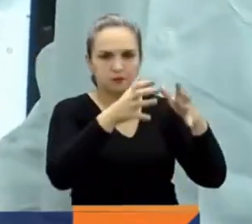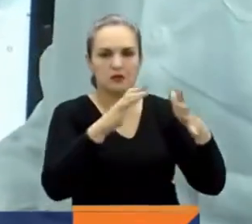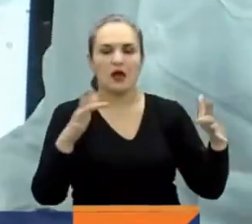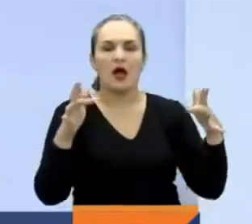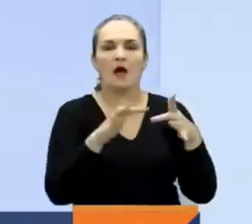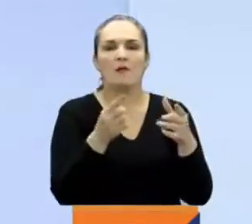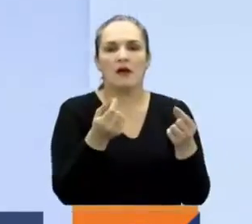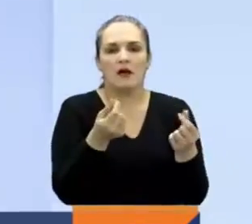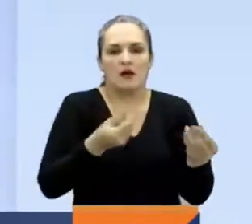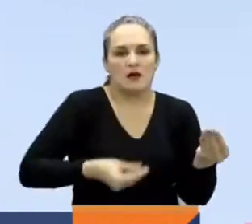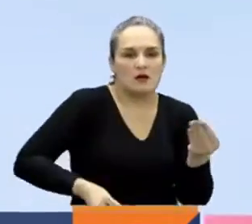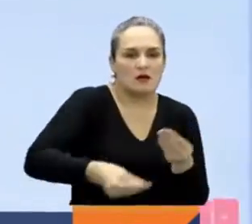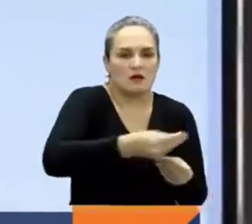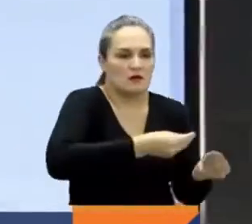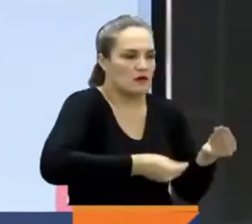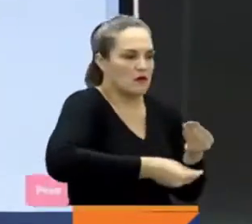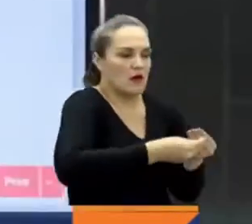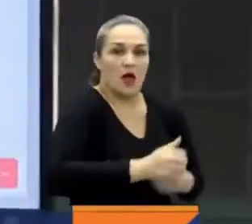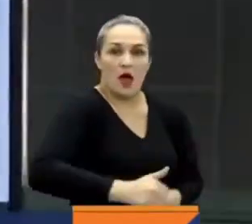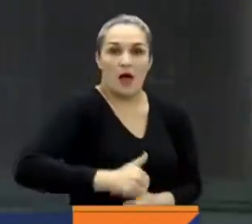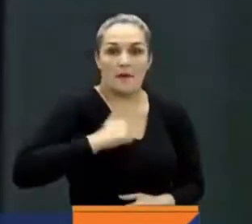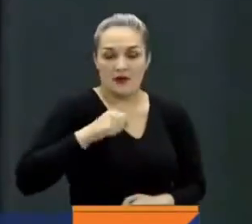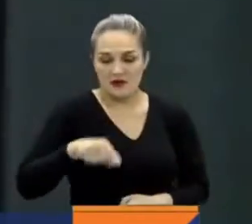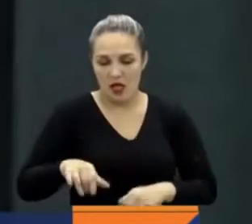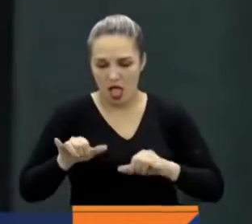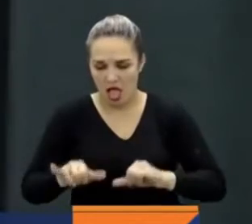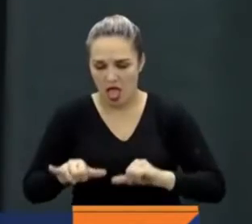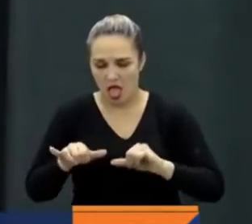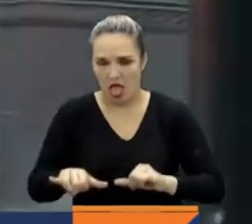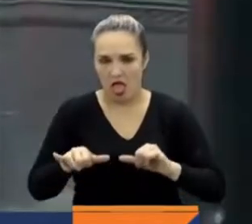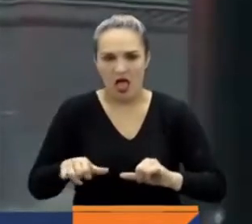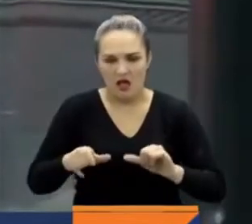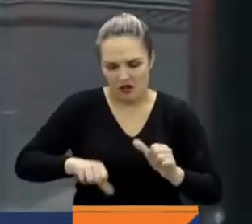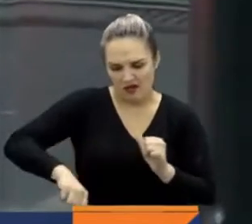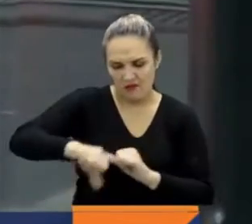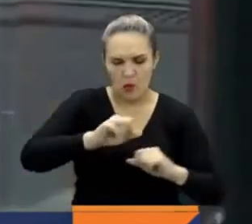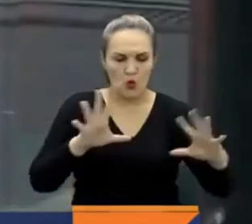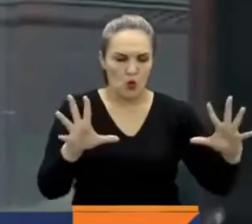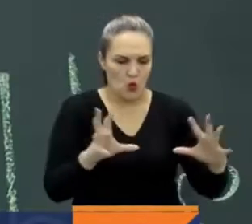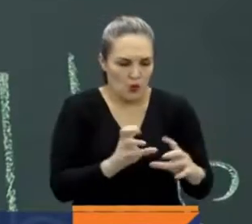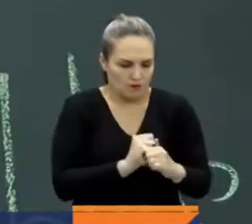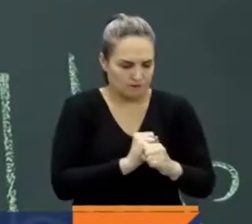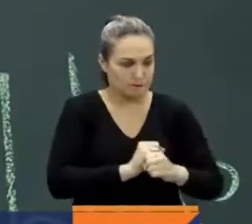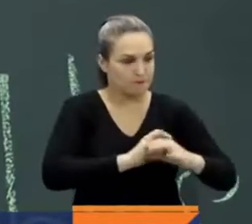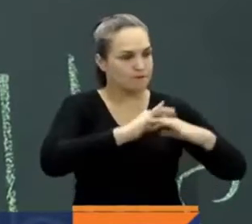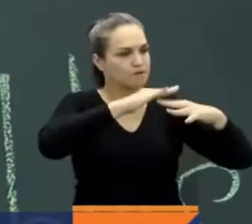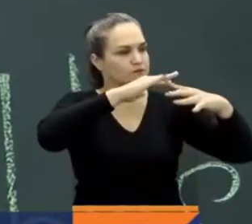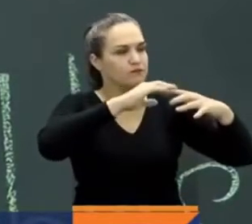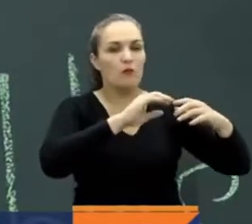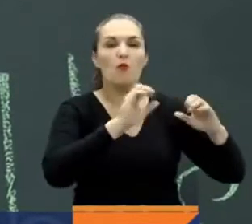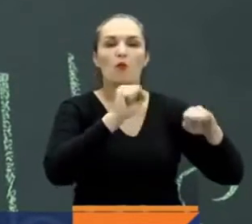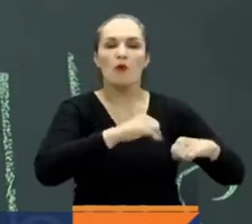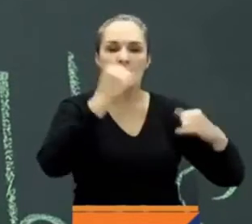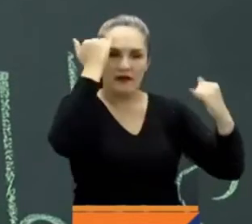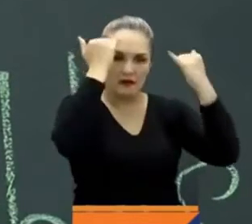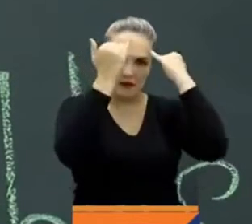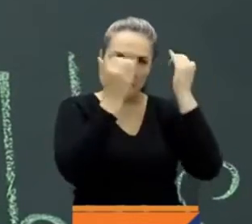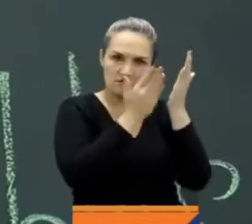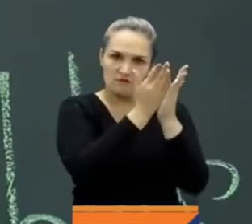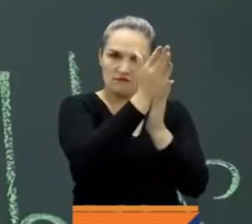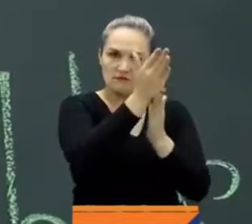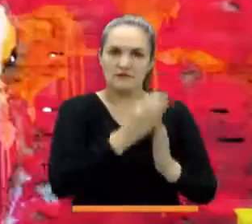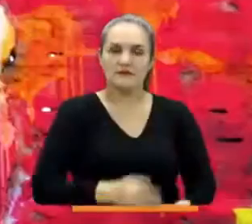economía circular, donde el aprovechamiento de cada gramo de materia se garantiza y se abre la puerta a un futuro, pero de ideas sostenibles.